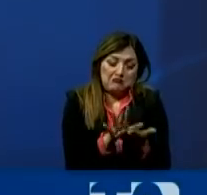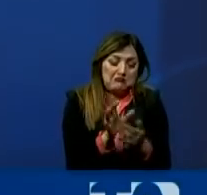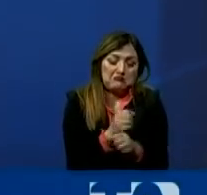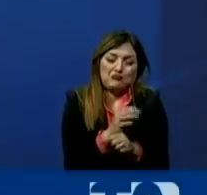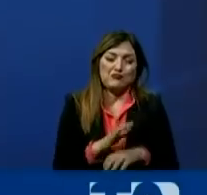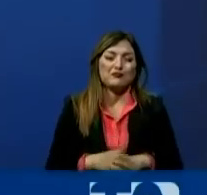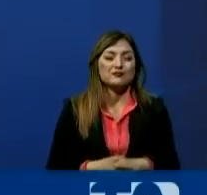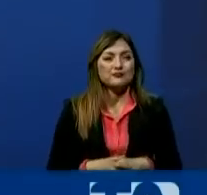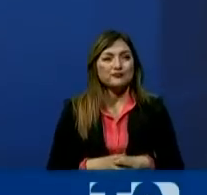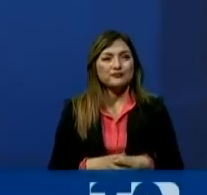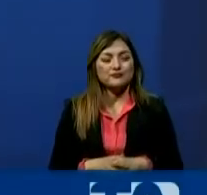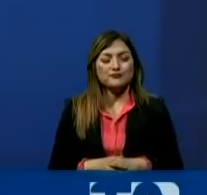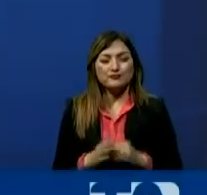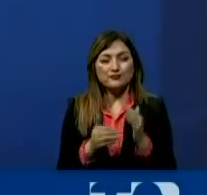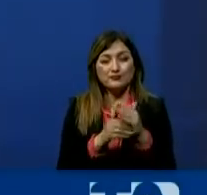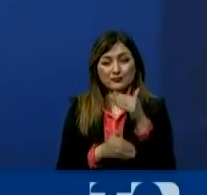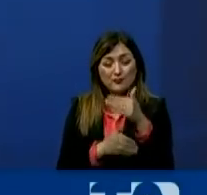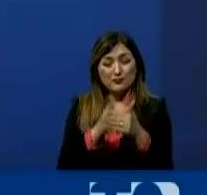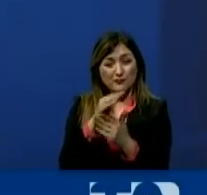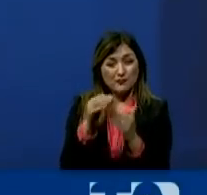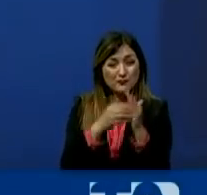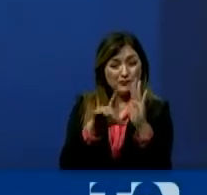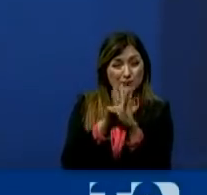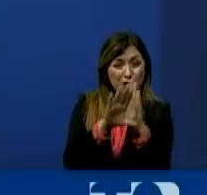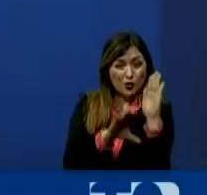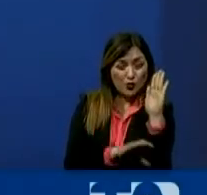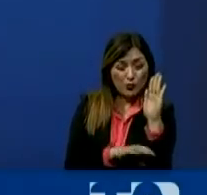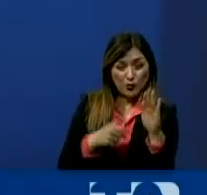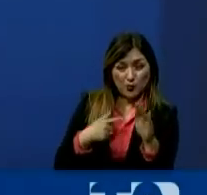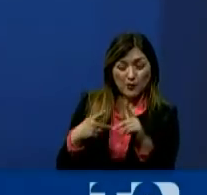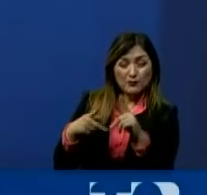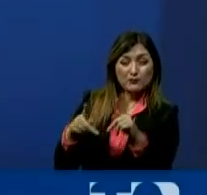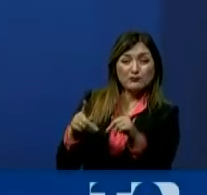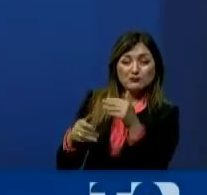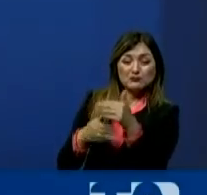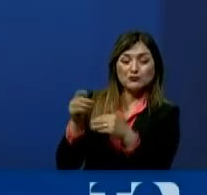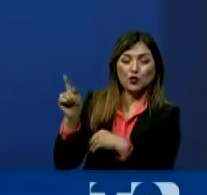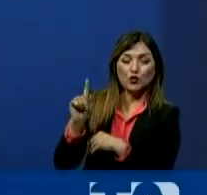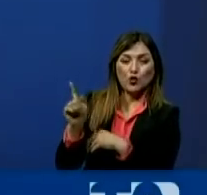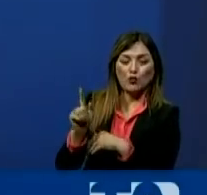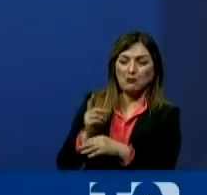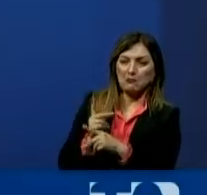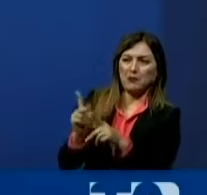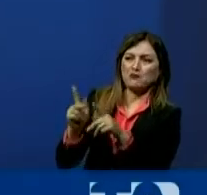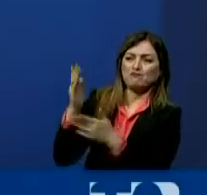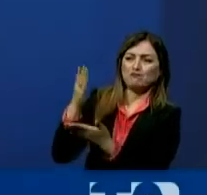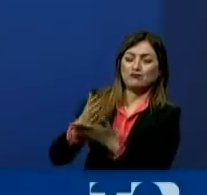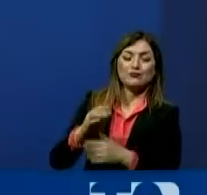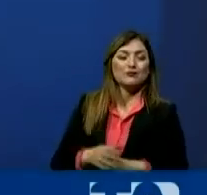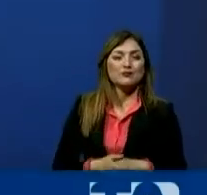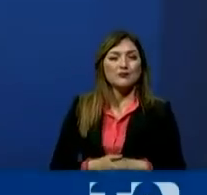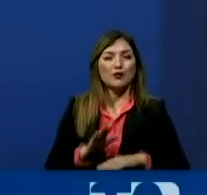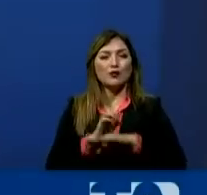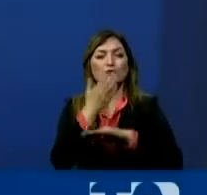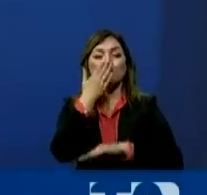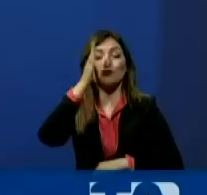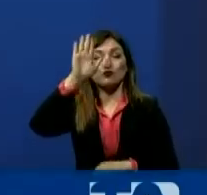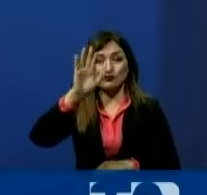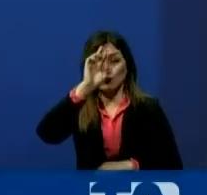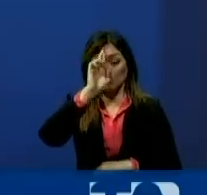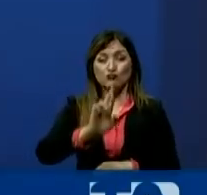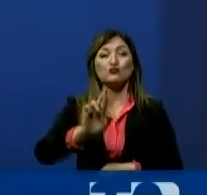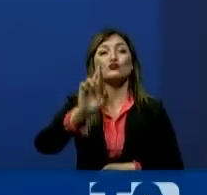que se violen la ley, la Constitución, los procedimientos. Ya le dije, yo le prometí al Ecuador,